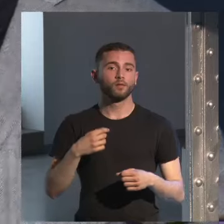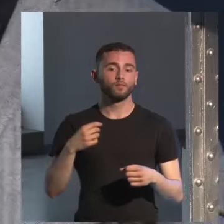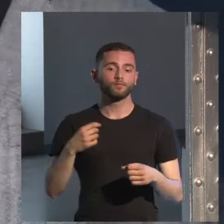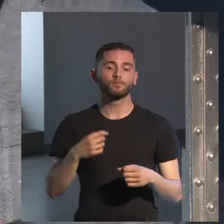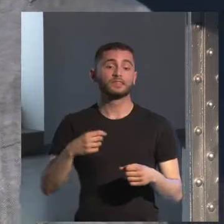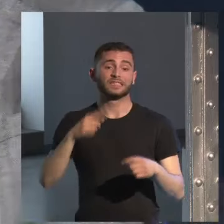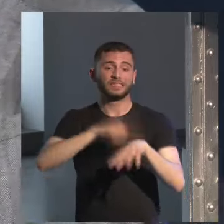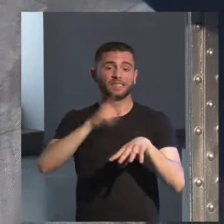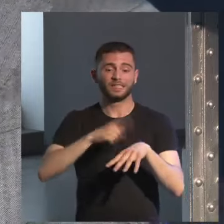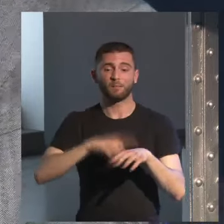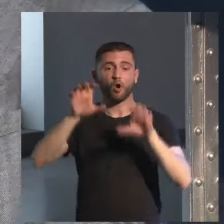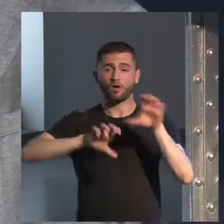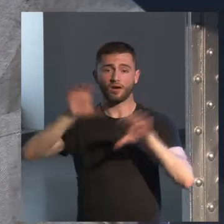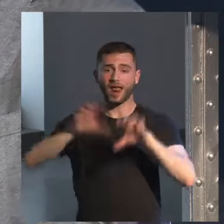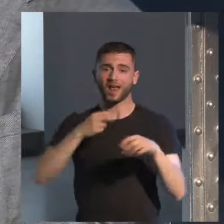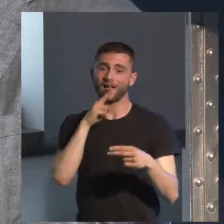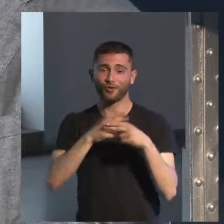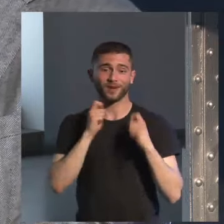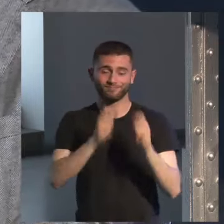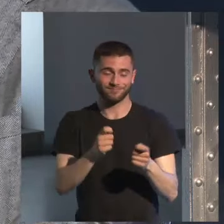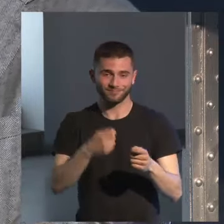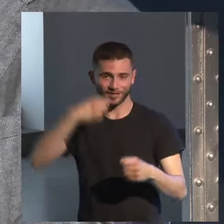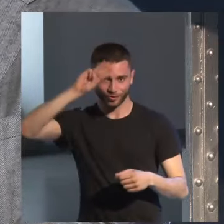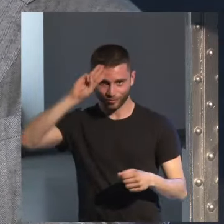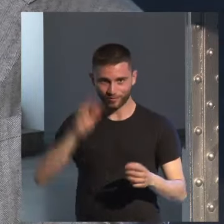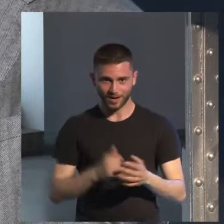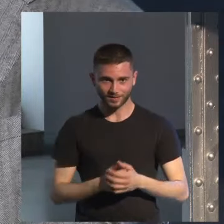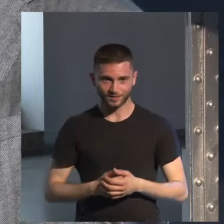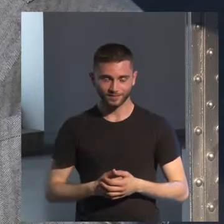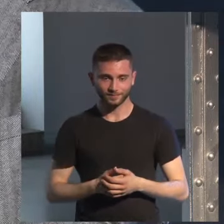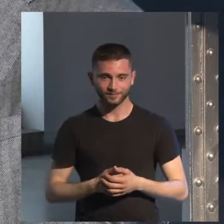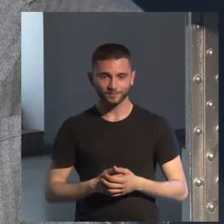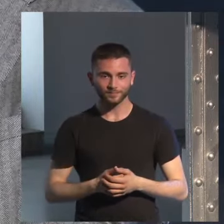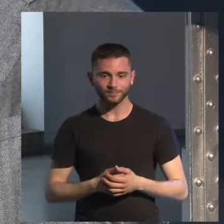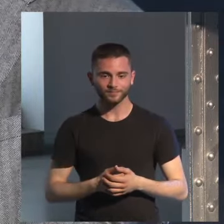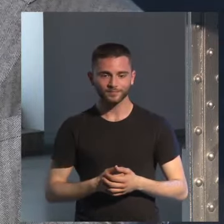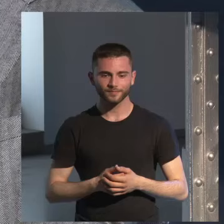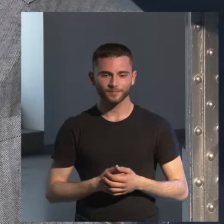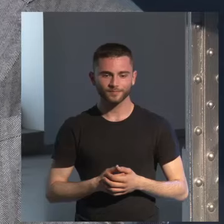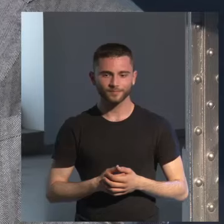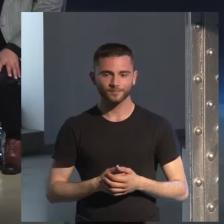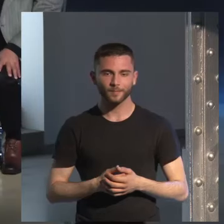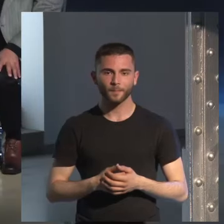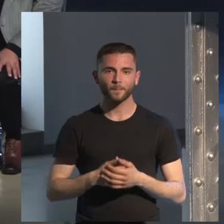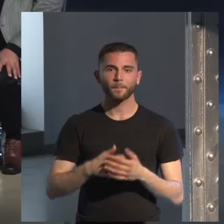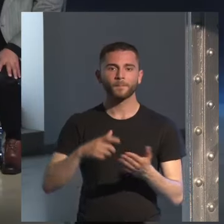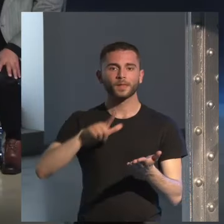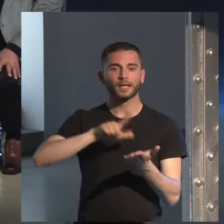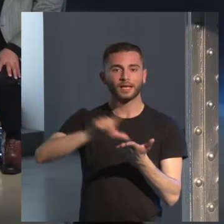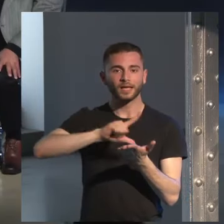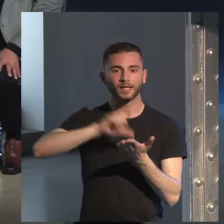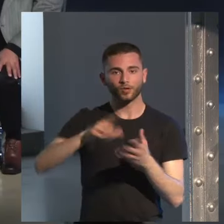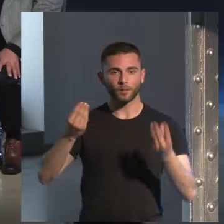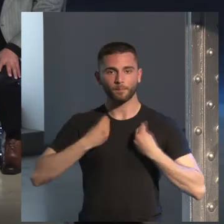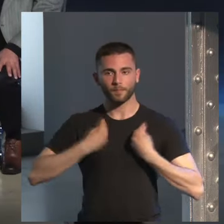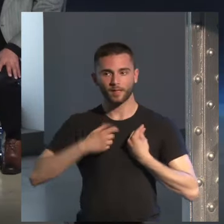tienen las nalgas pegadas a la silla esto se cuenta la novela en horas nalgas ¿creéis que la literatura puede cambiar la vida de alguien o eso es